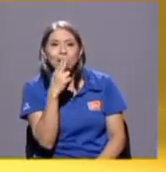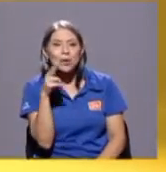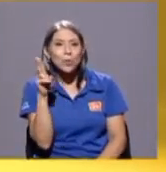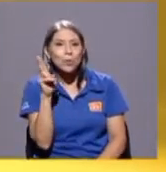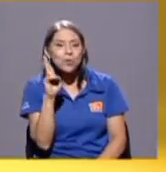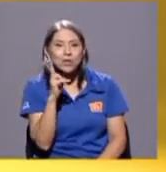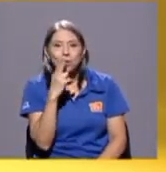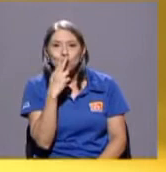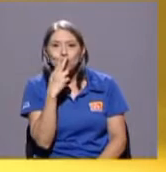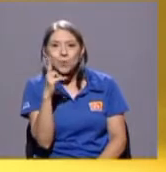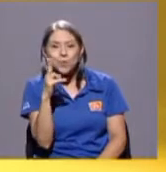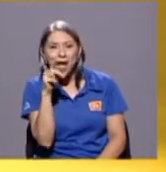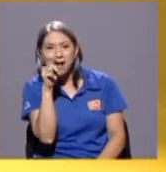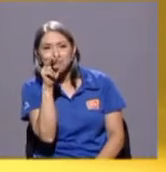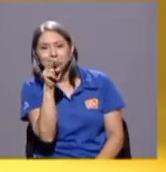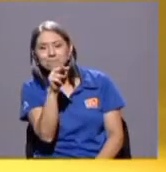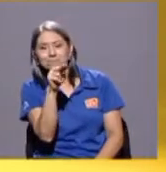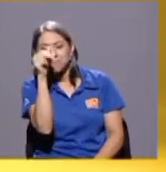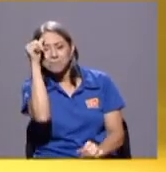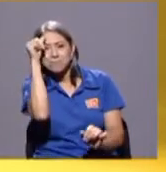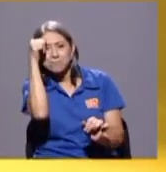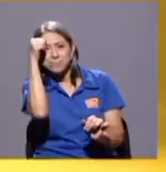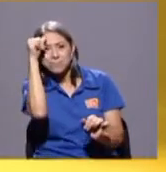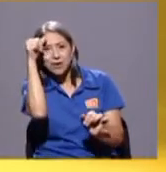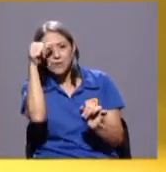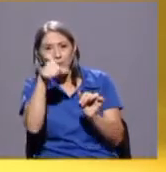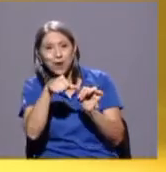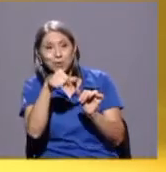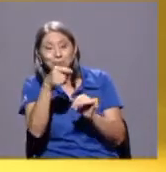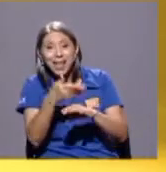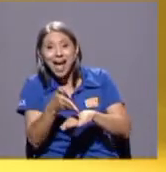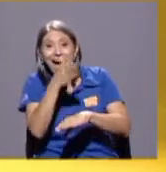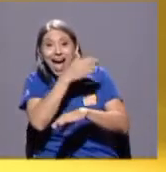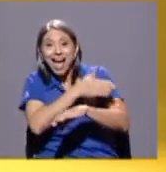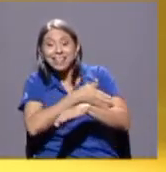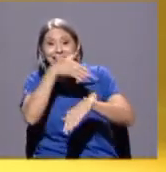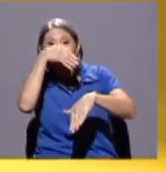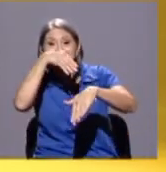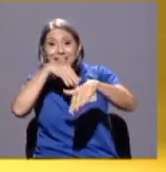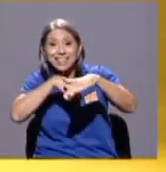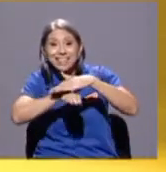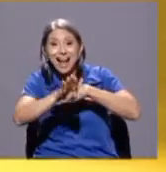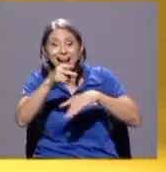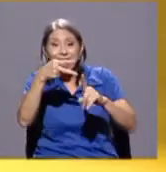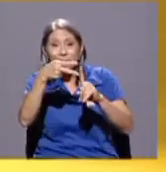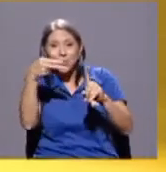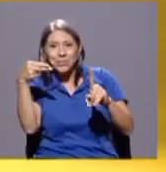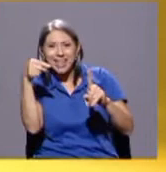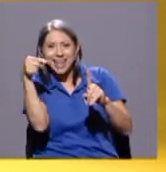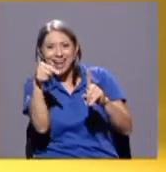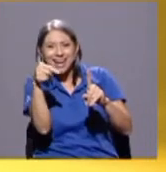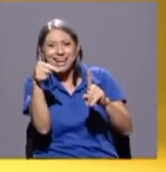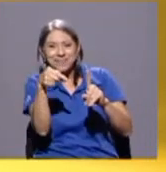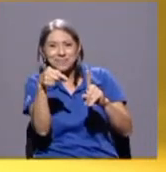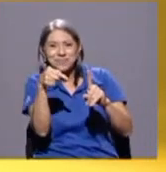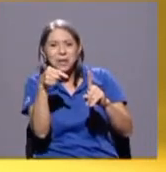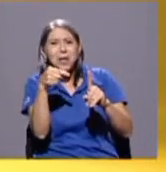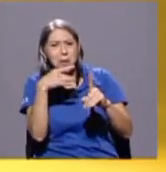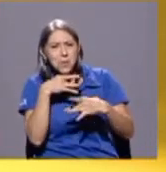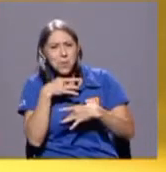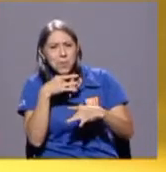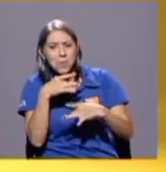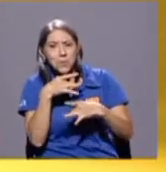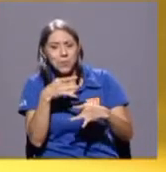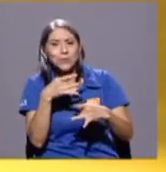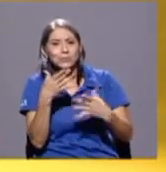un hotel curioso donde, además